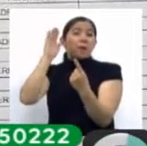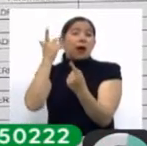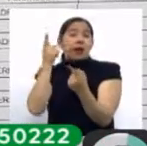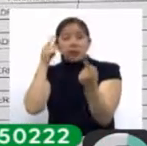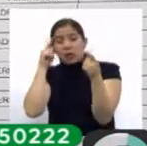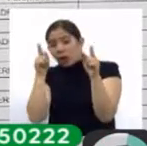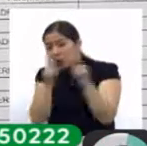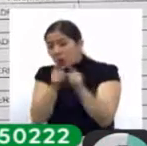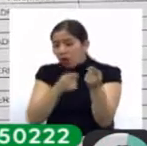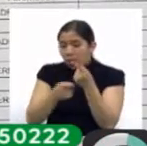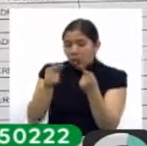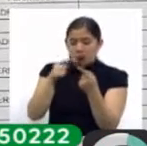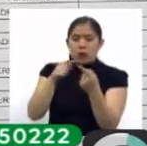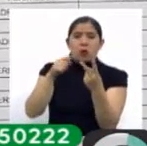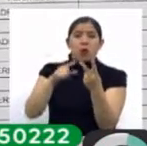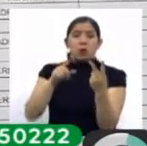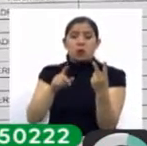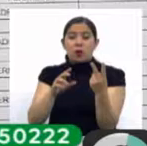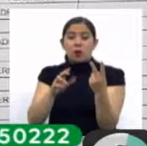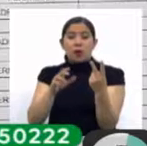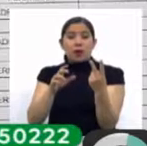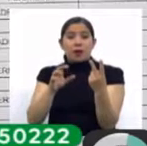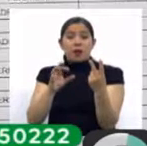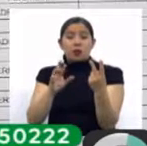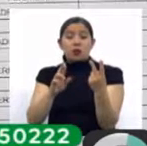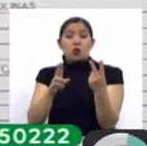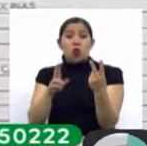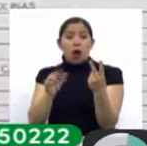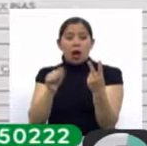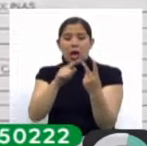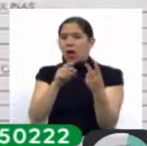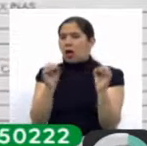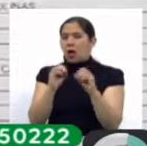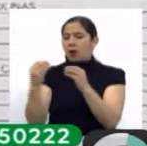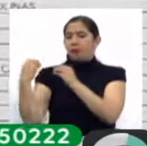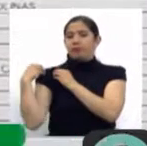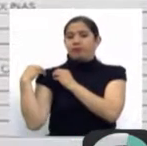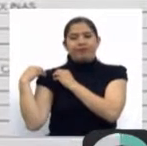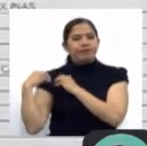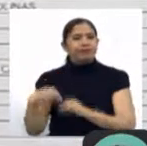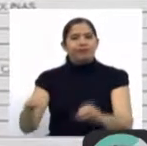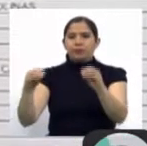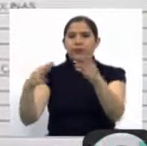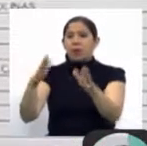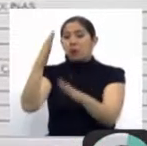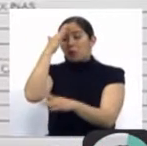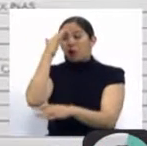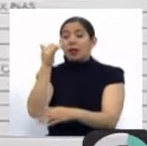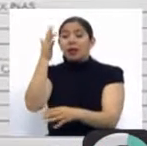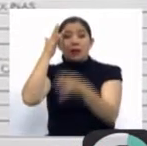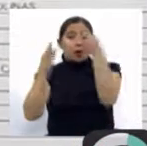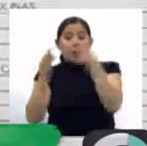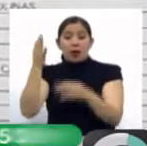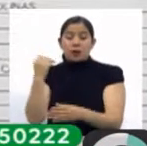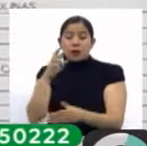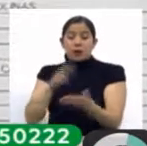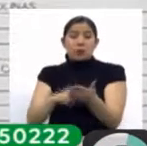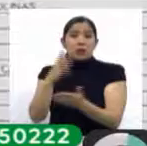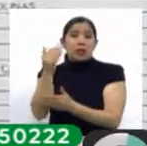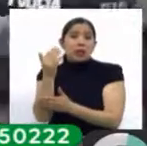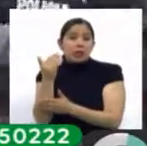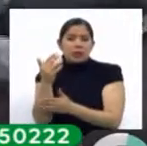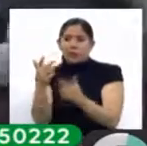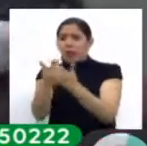Montenegro, Federico Jiménez Rúa, que actualmente ya no ocupa cargo en el Poder Judicial, por emitir un fallo en el 2015 que liberó al